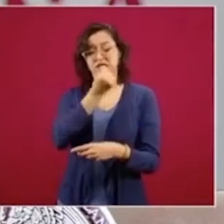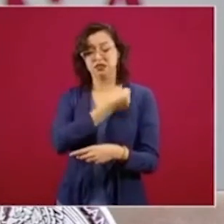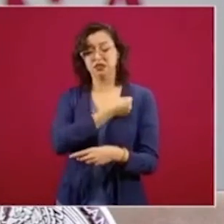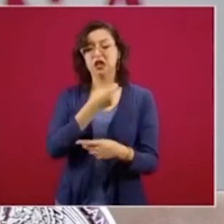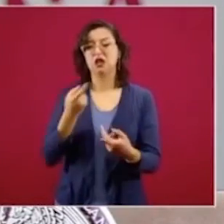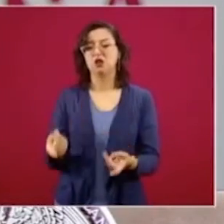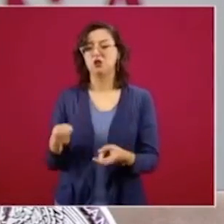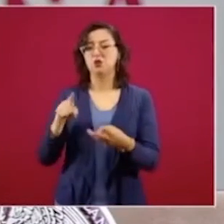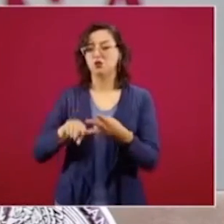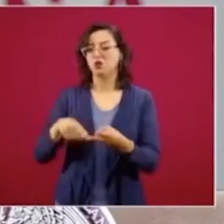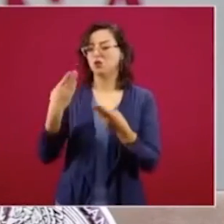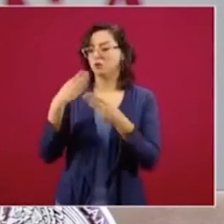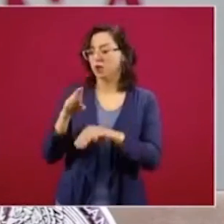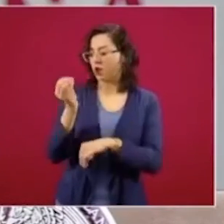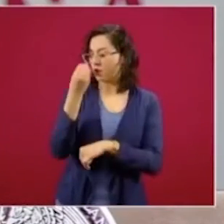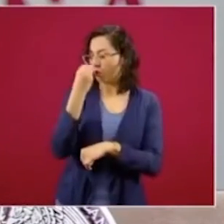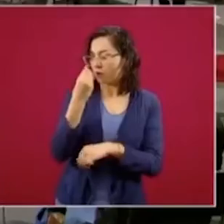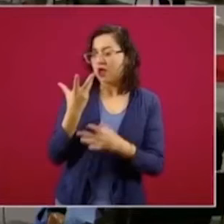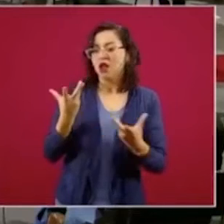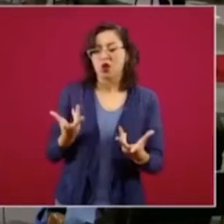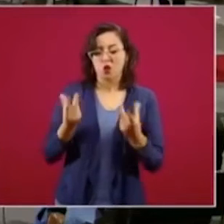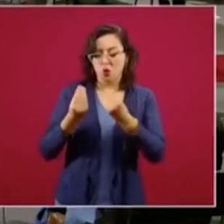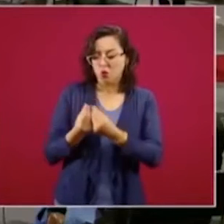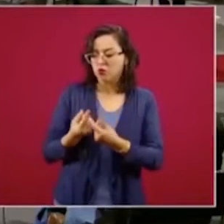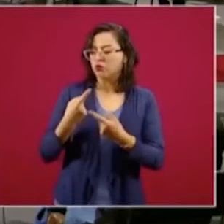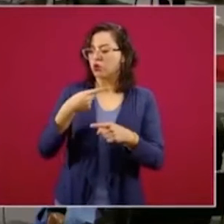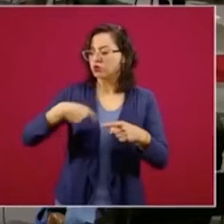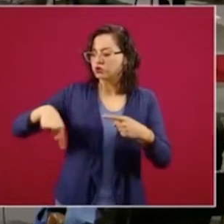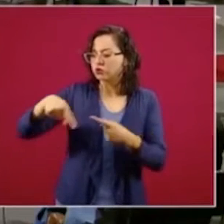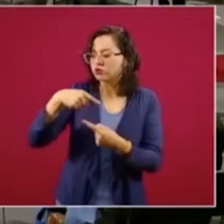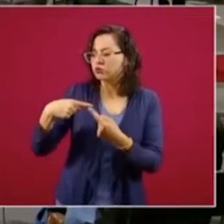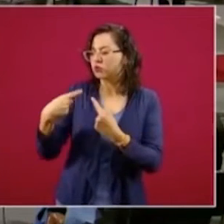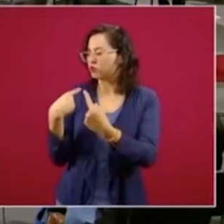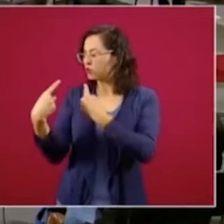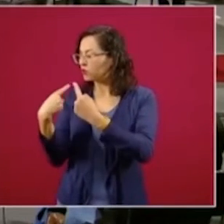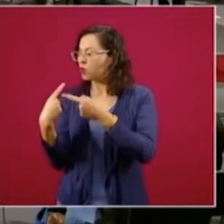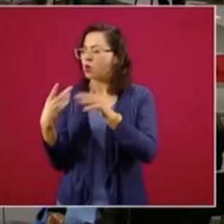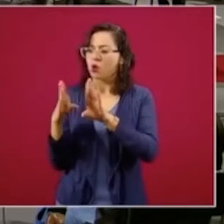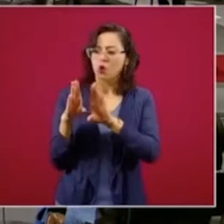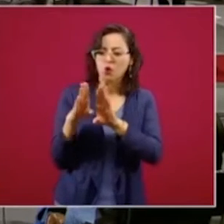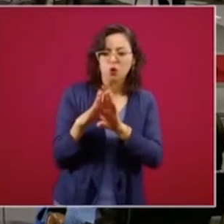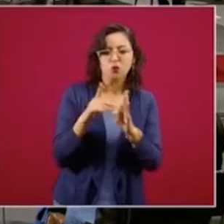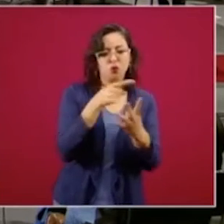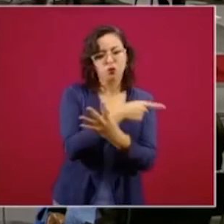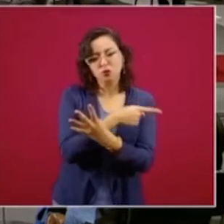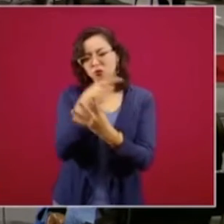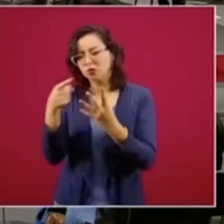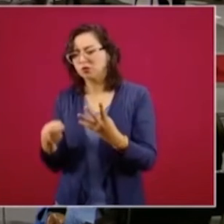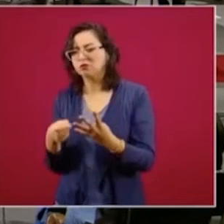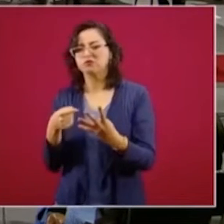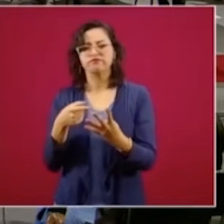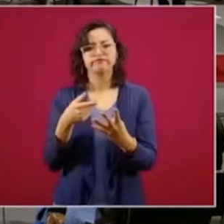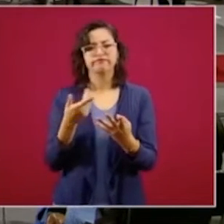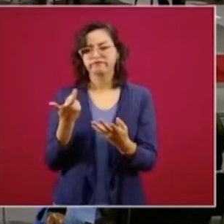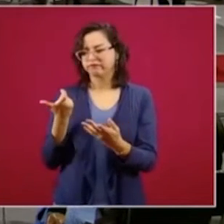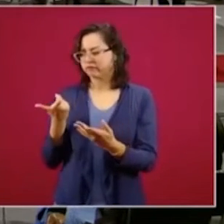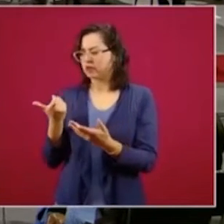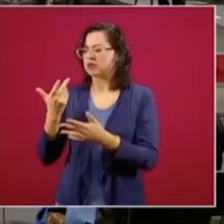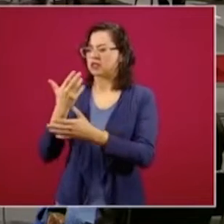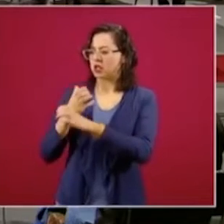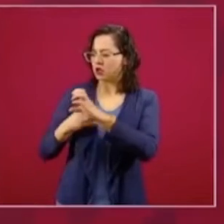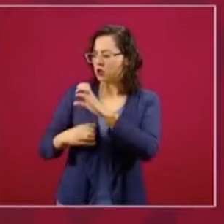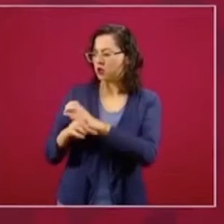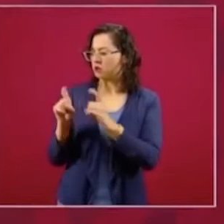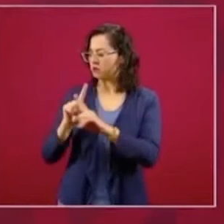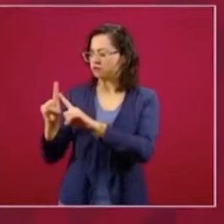para realmente entender dónde están las necesidades y poder dirigir los recursos hacia las necesidades. Para ello les pedimos